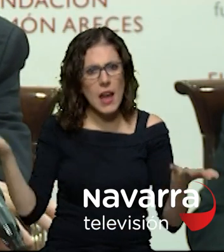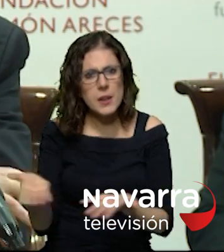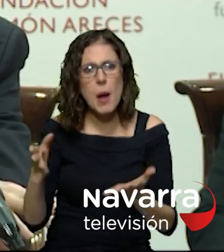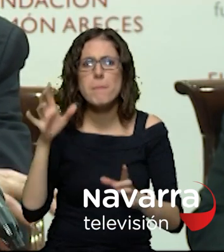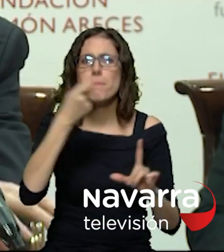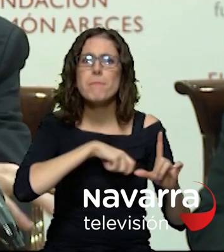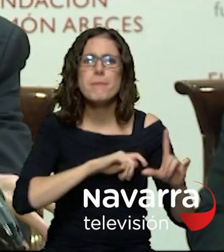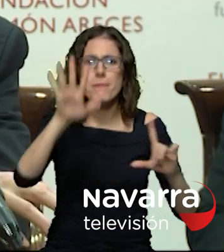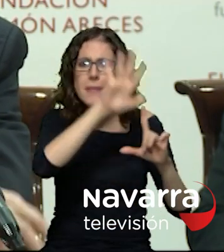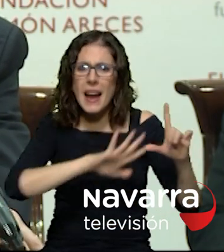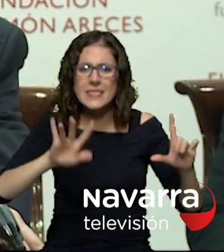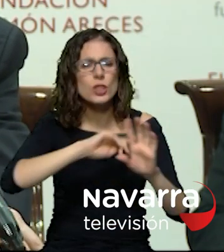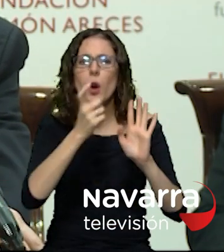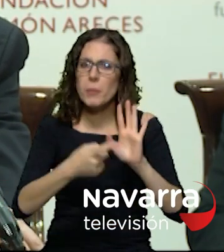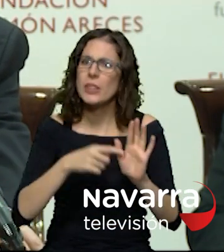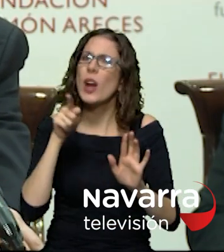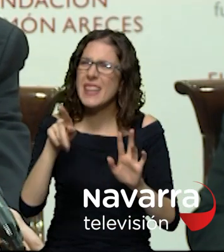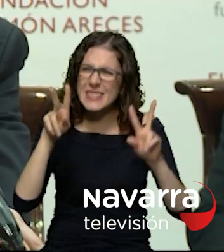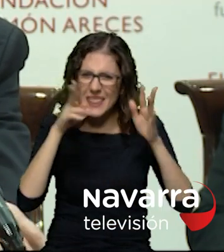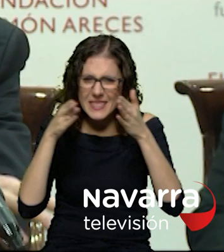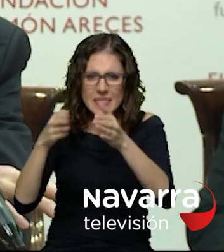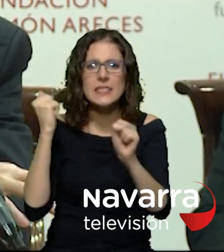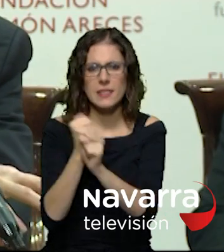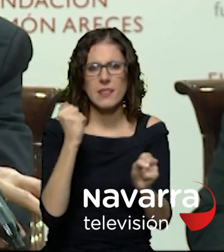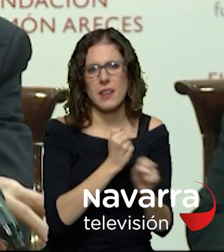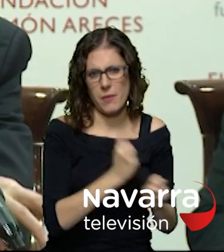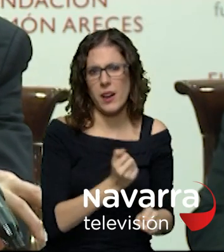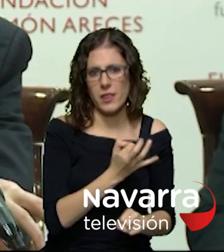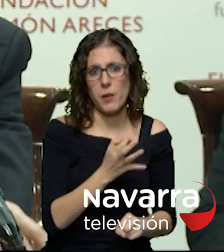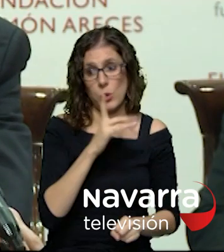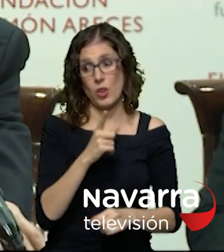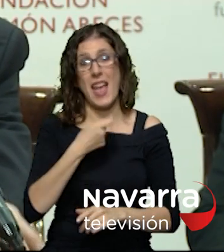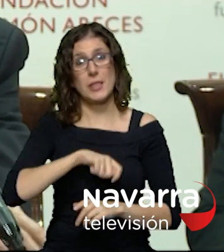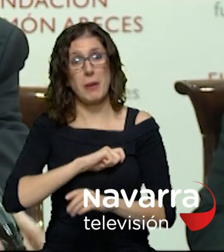por eso teniendo en cuenta el tamaño de españa considero que se está haciendo bien